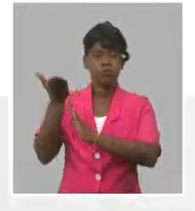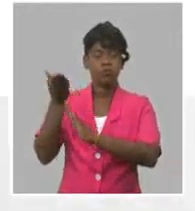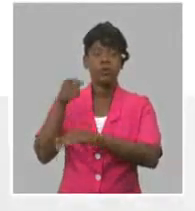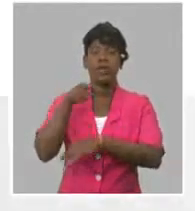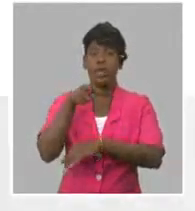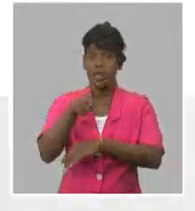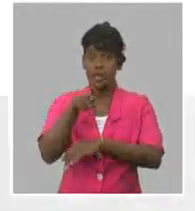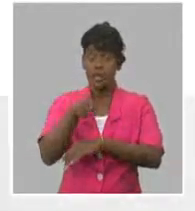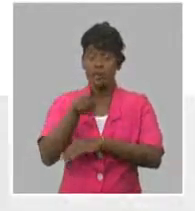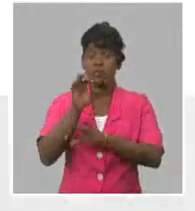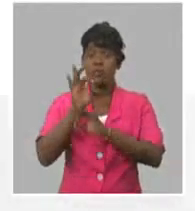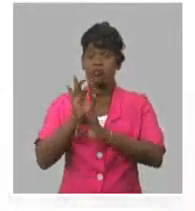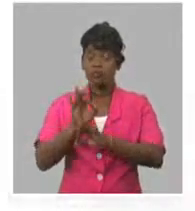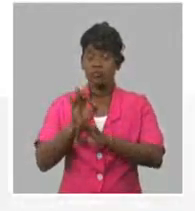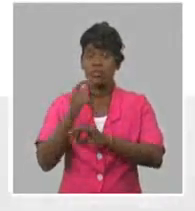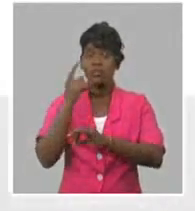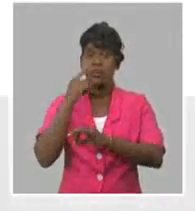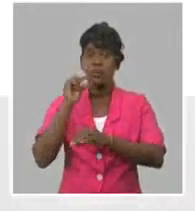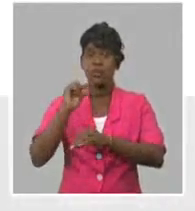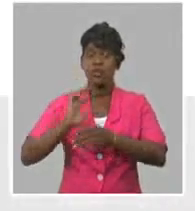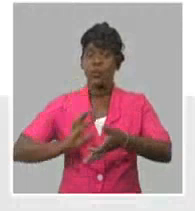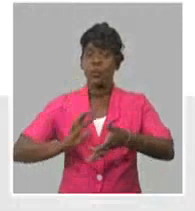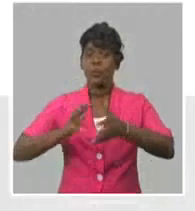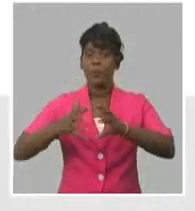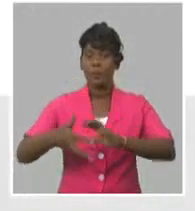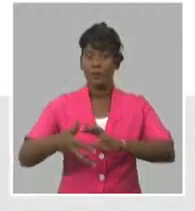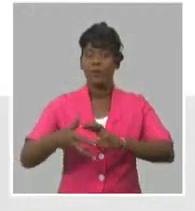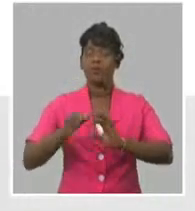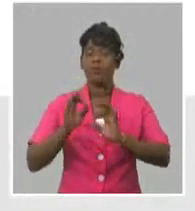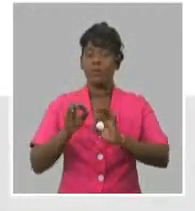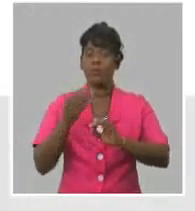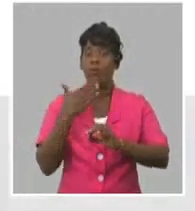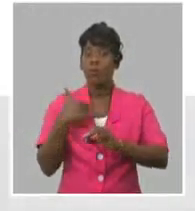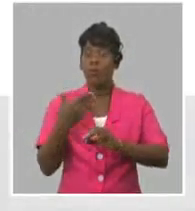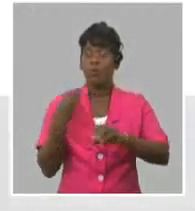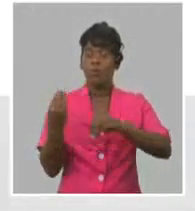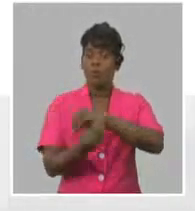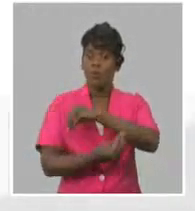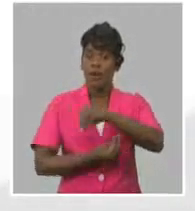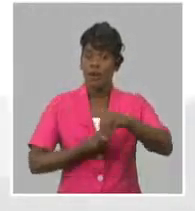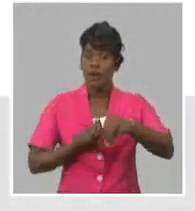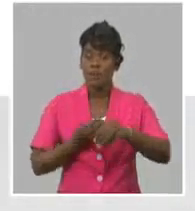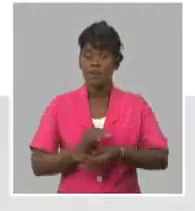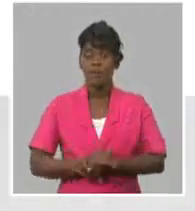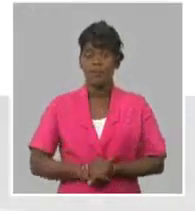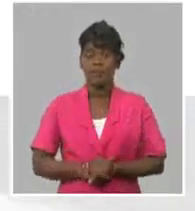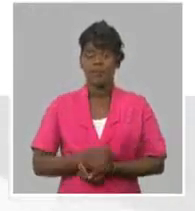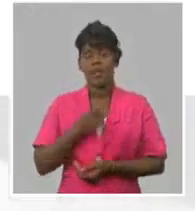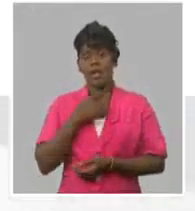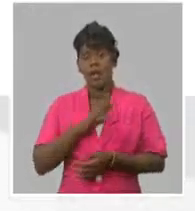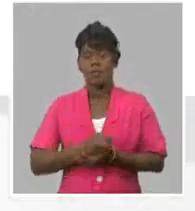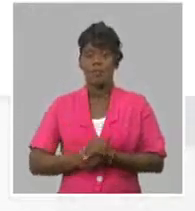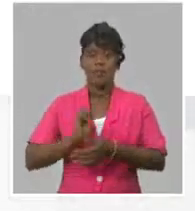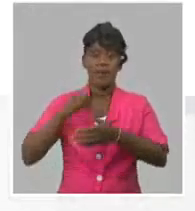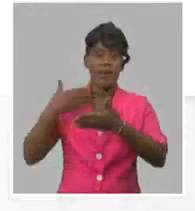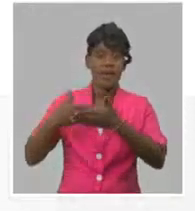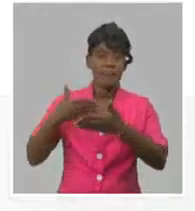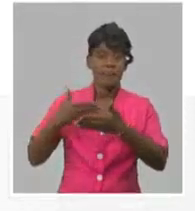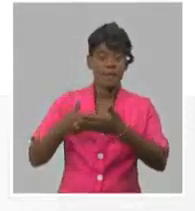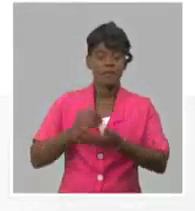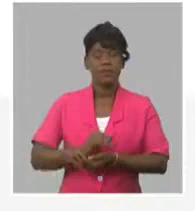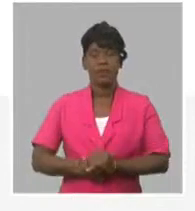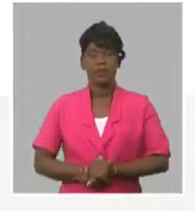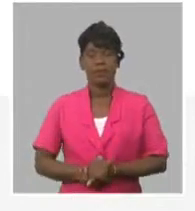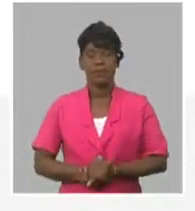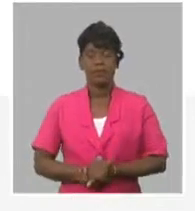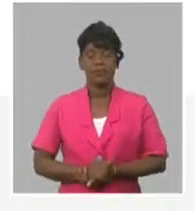gran medida, no todo, está provocado por la dualidad cambiaria. Las empresas que exportan, incluso... Voy ahora a poner un